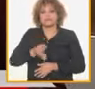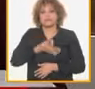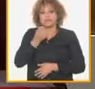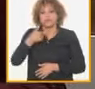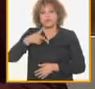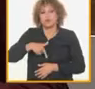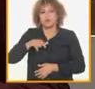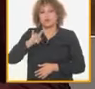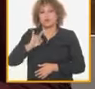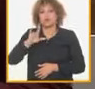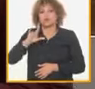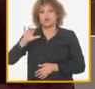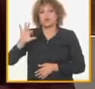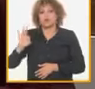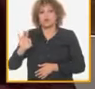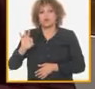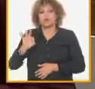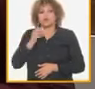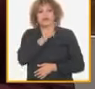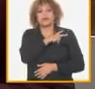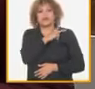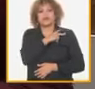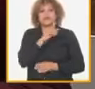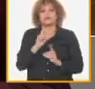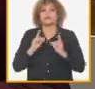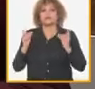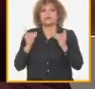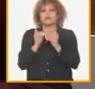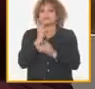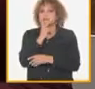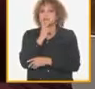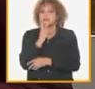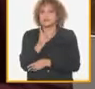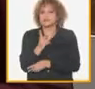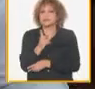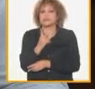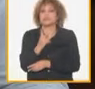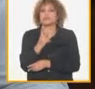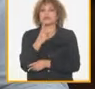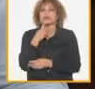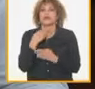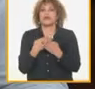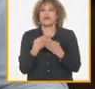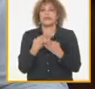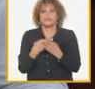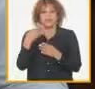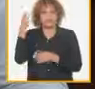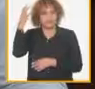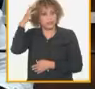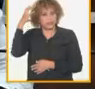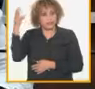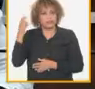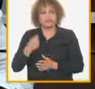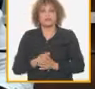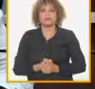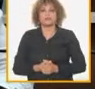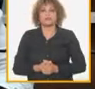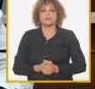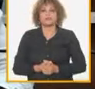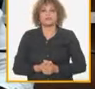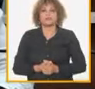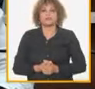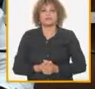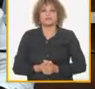García Rodríguez jefe de la oficina de atención a los órganos del poder popular del estado y el sector